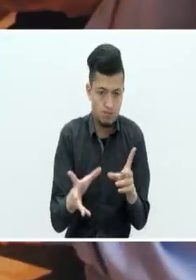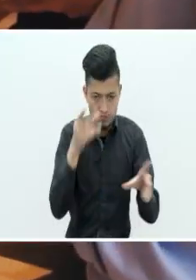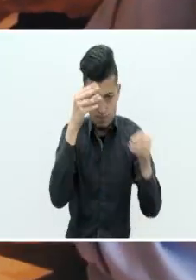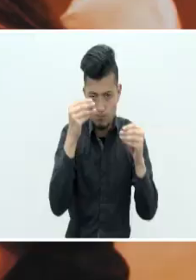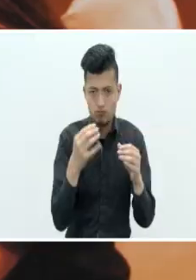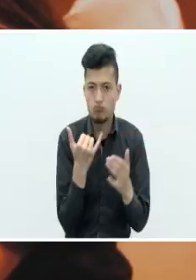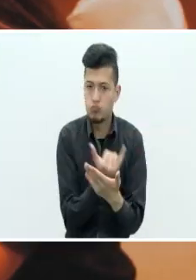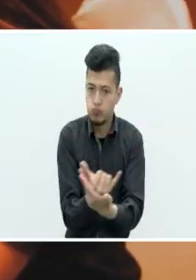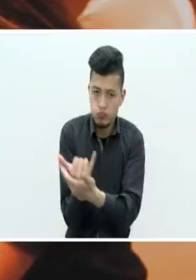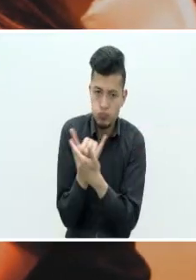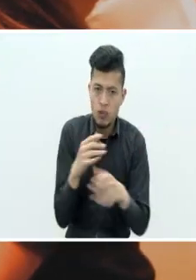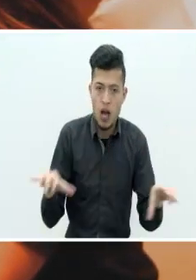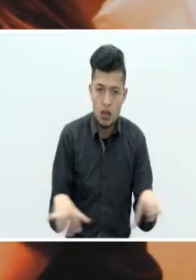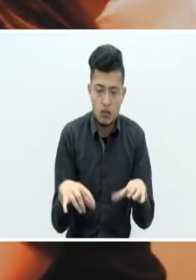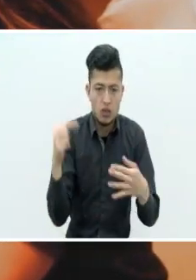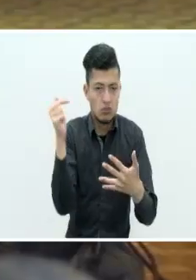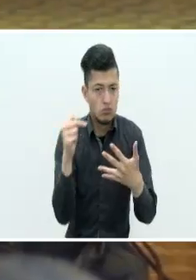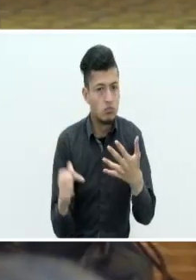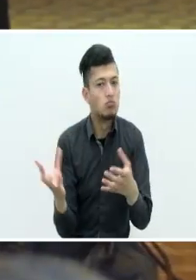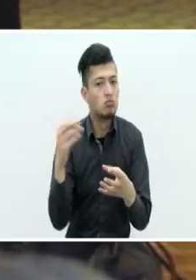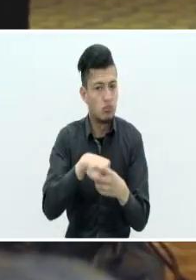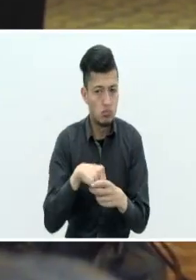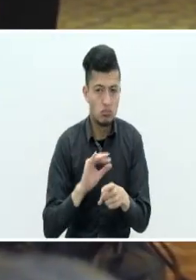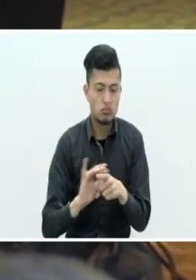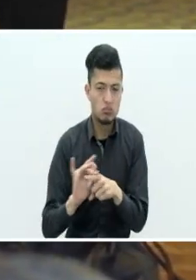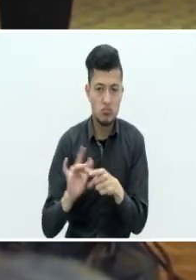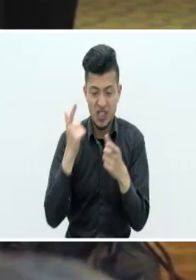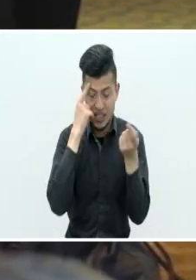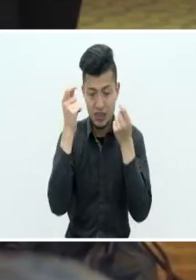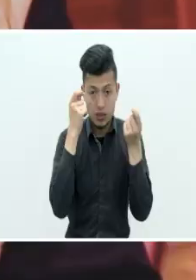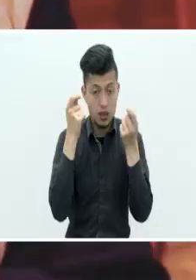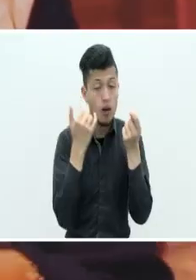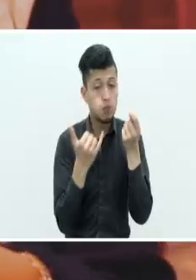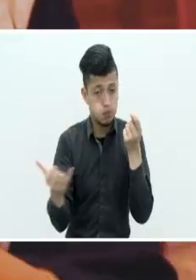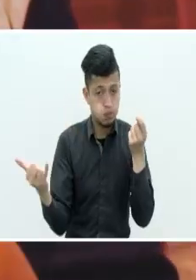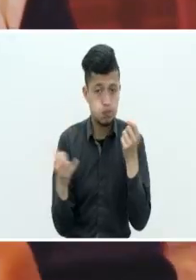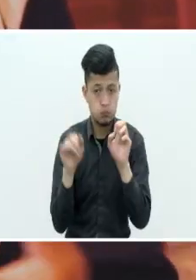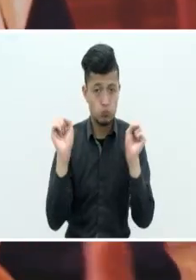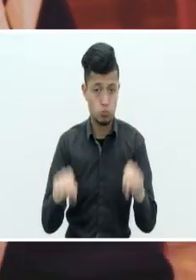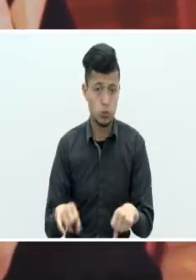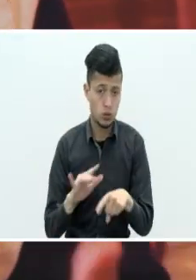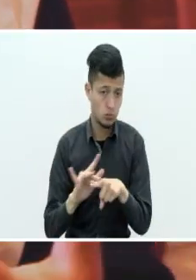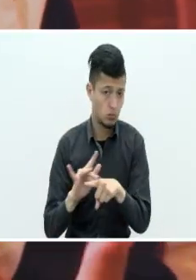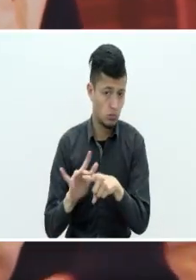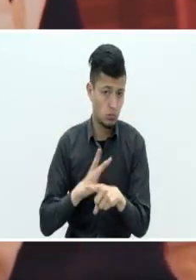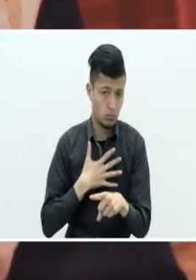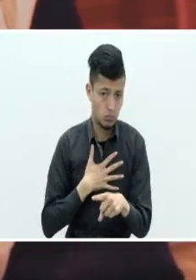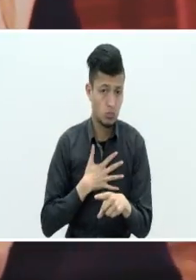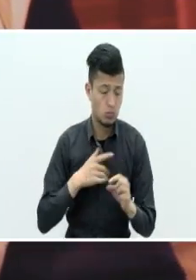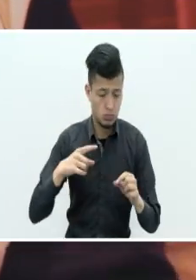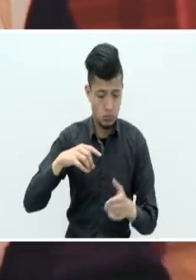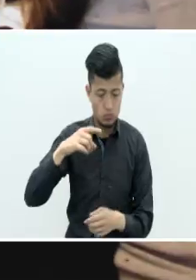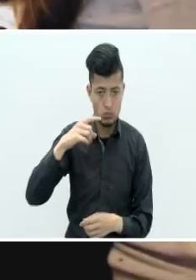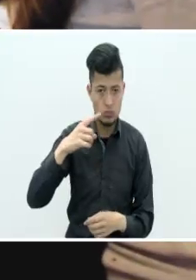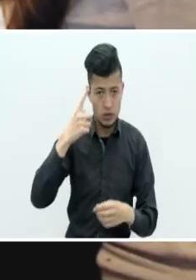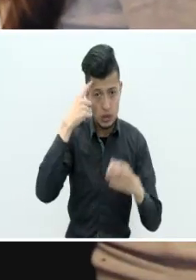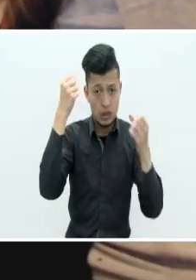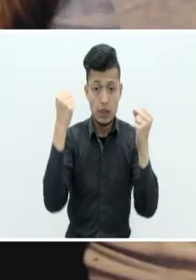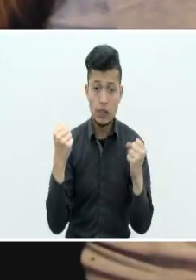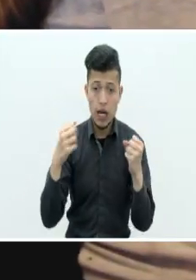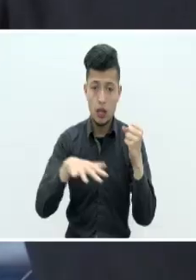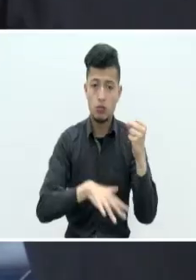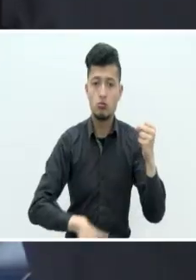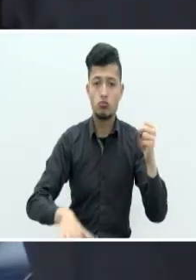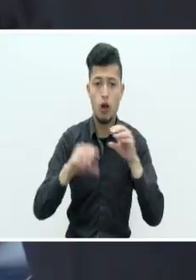cualquier actividad a desarrollar. Implementar ciertas estrategias que hemos aprendido acá, implementarlas en mi sede, en mi ambiente de